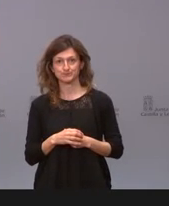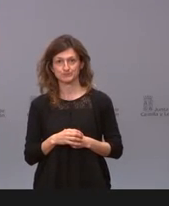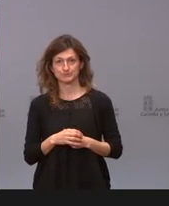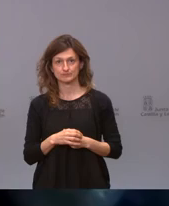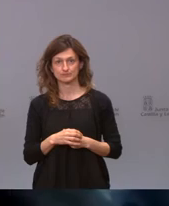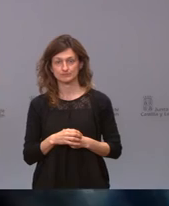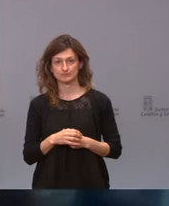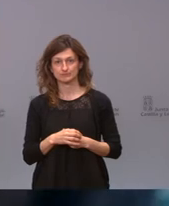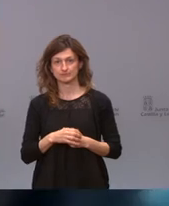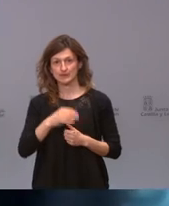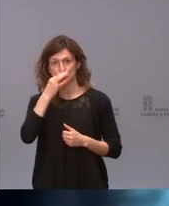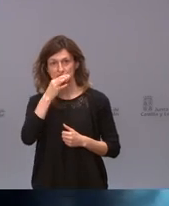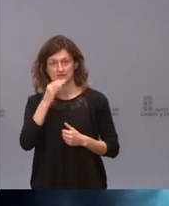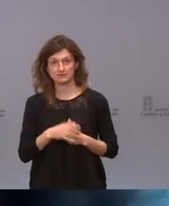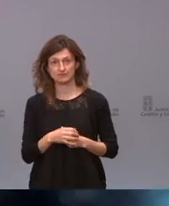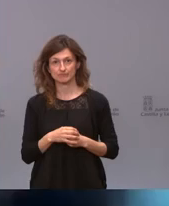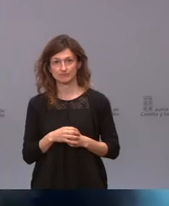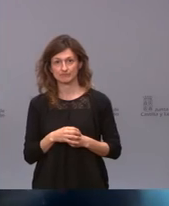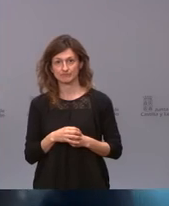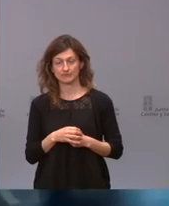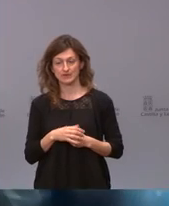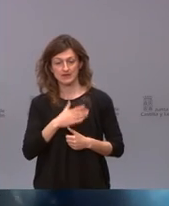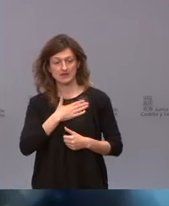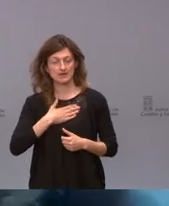Hola buenas tardes quería preguntarles